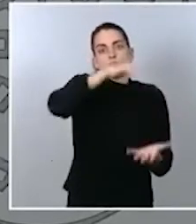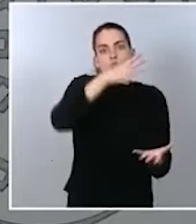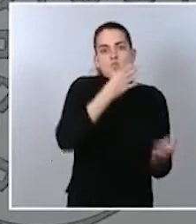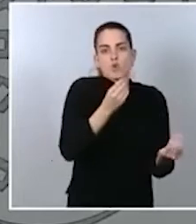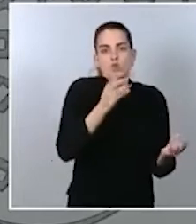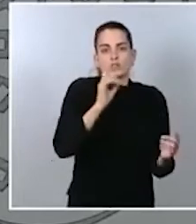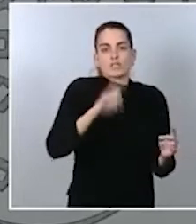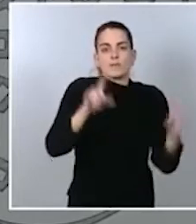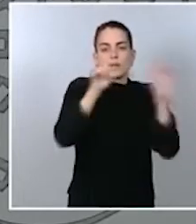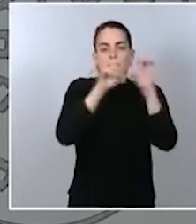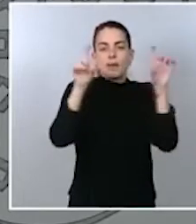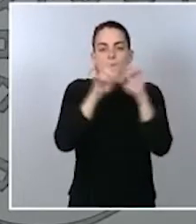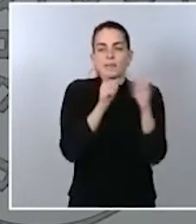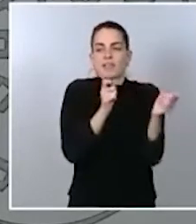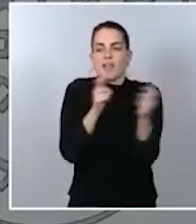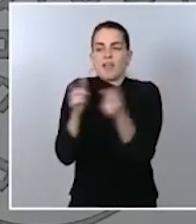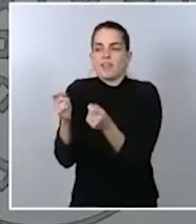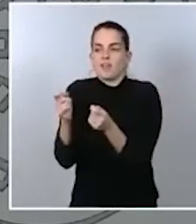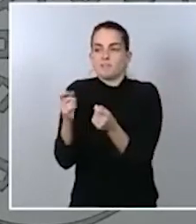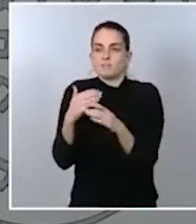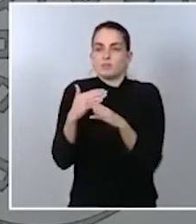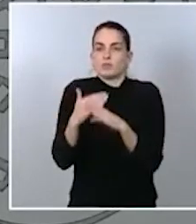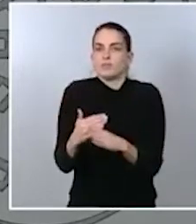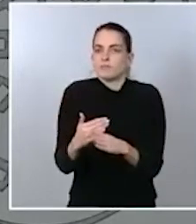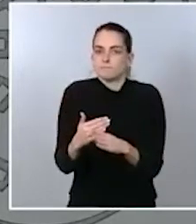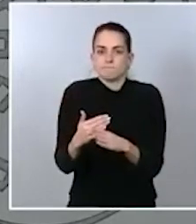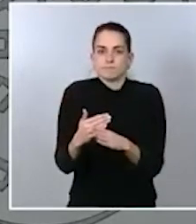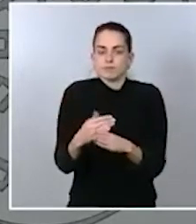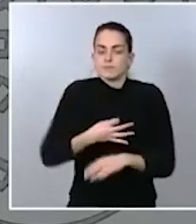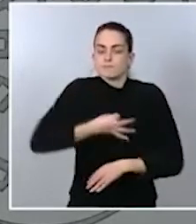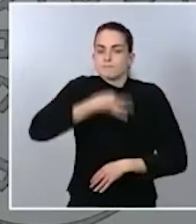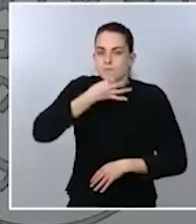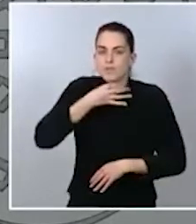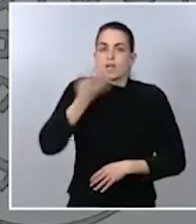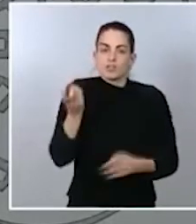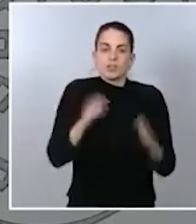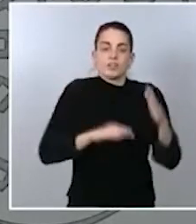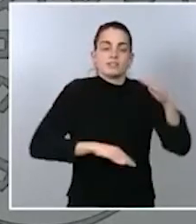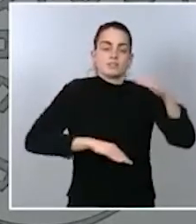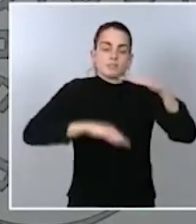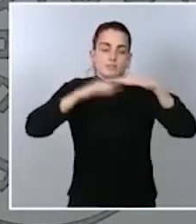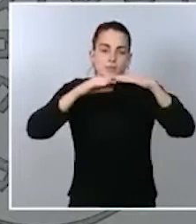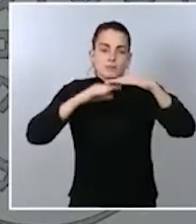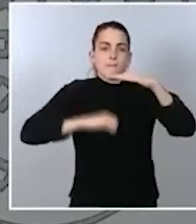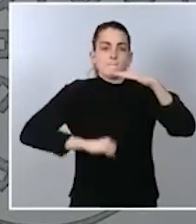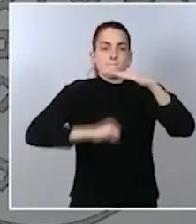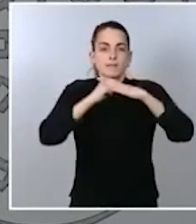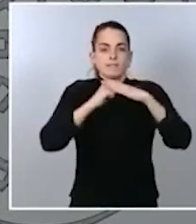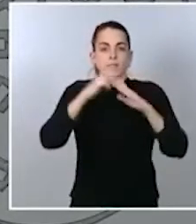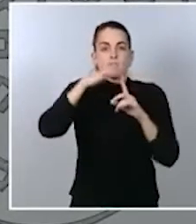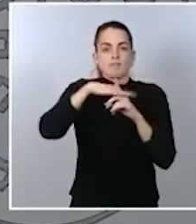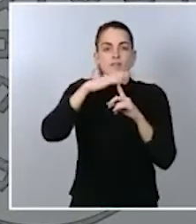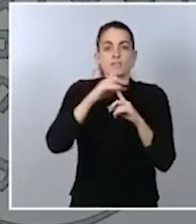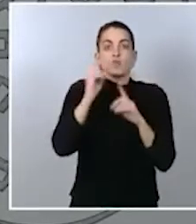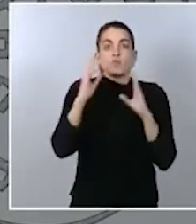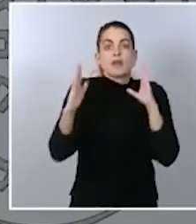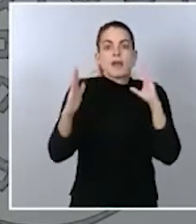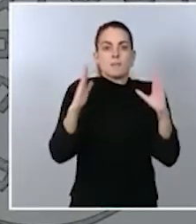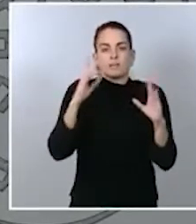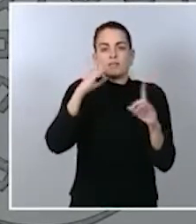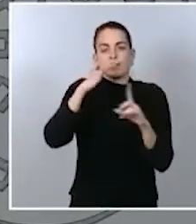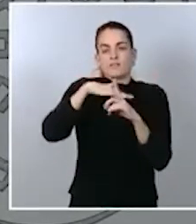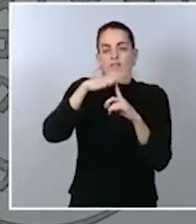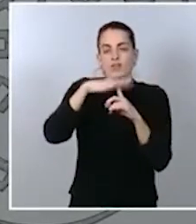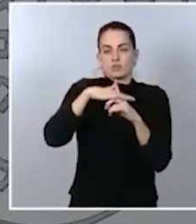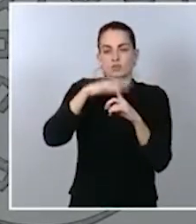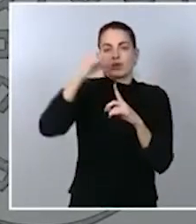renovables ha creado este pico este pico de incremento en la factura en una parte de la factura de la luz que es otro elemento